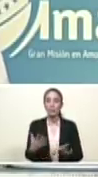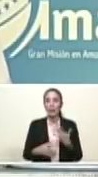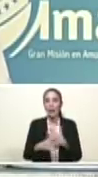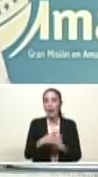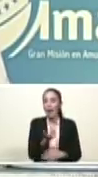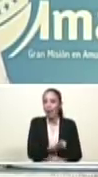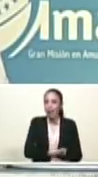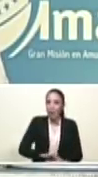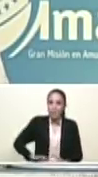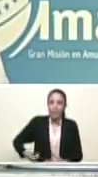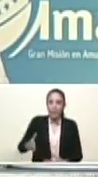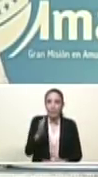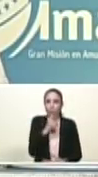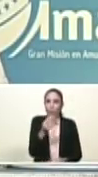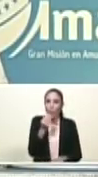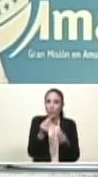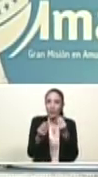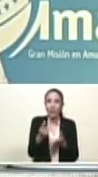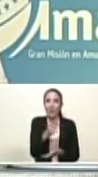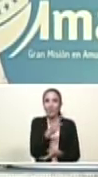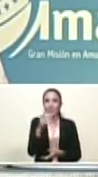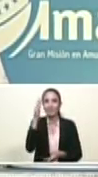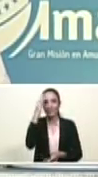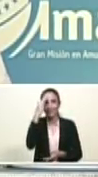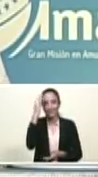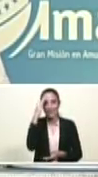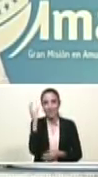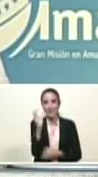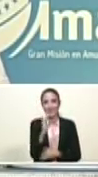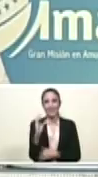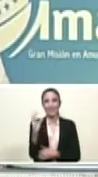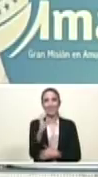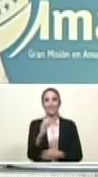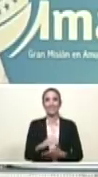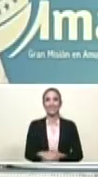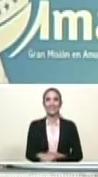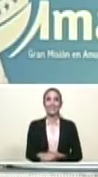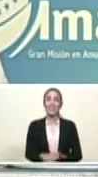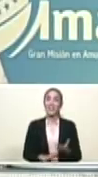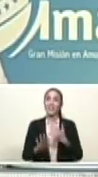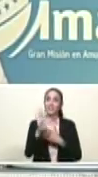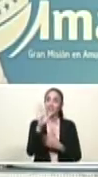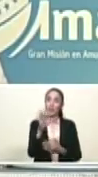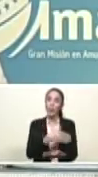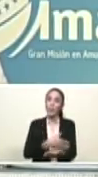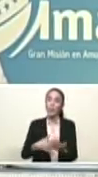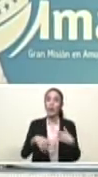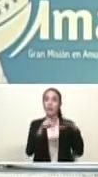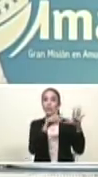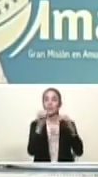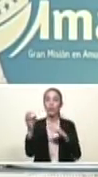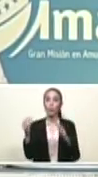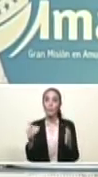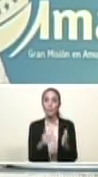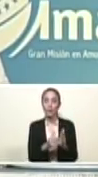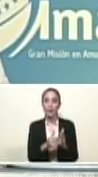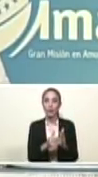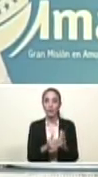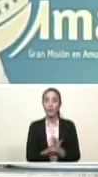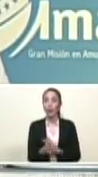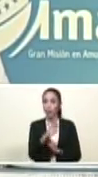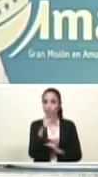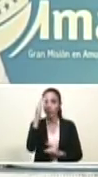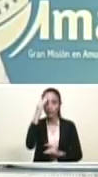y lo saben los colombianos que viven en Venezuela, 5.600.000 colombianos que viven en Venezuela lo saben.